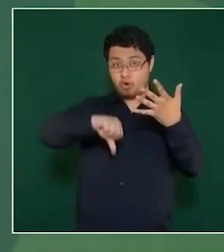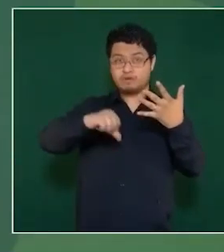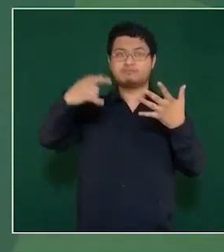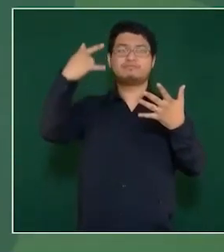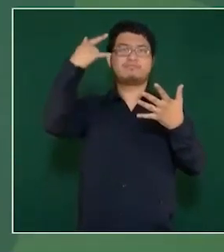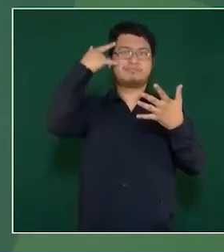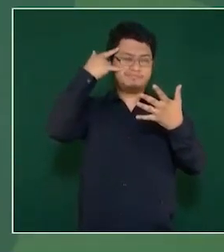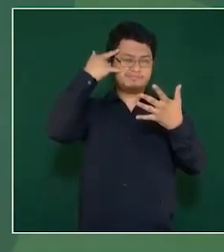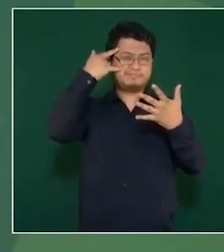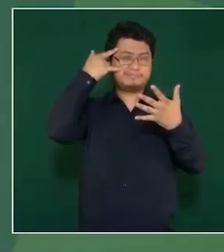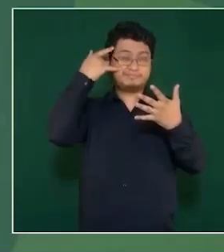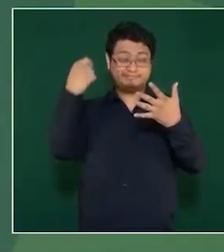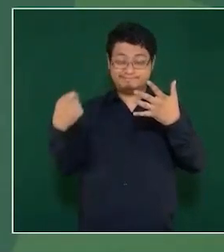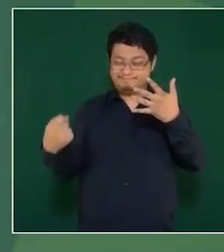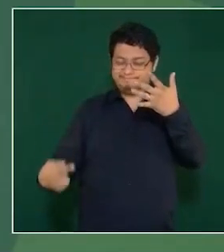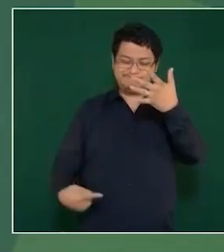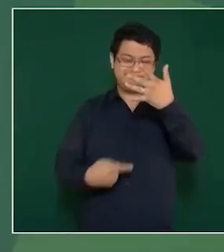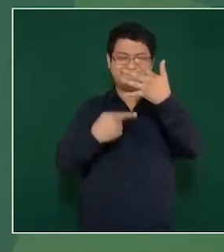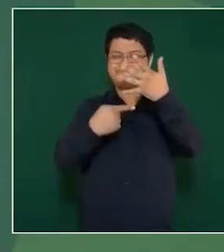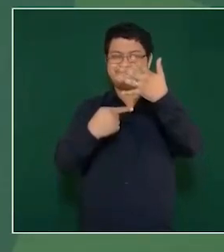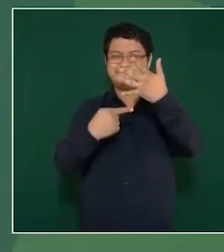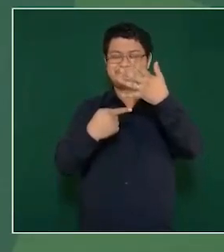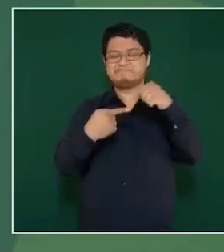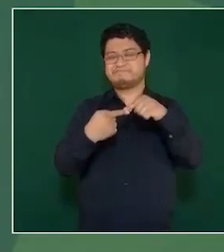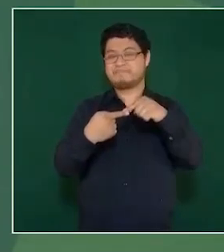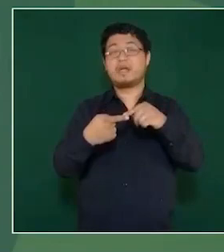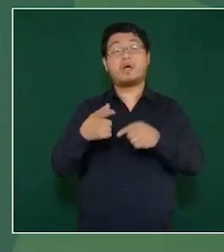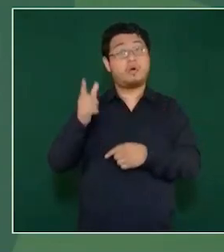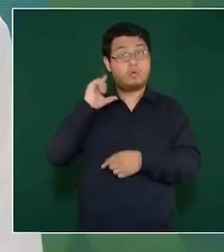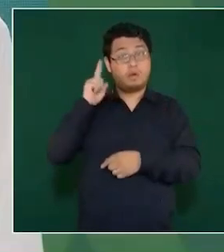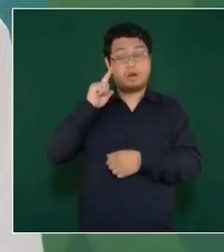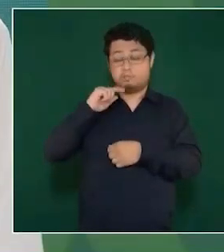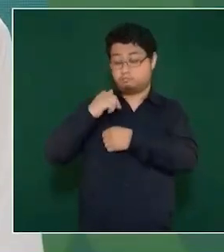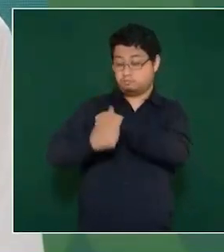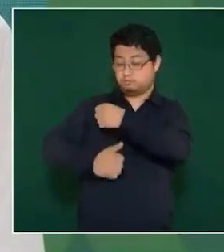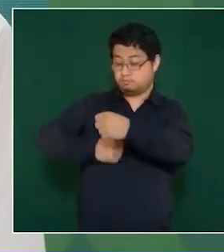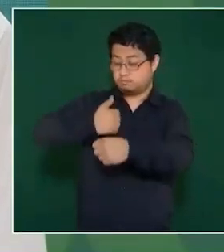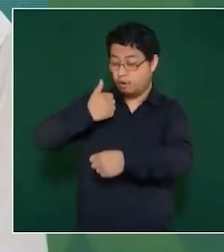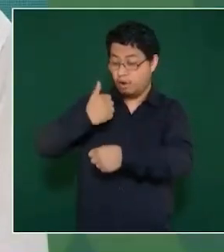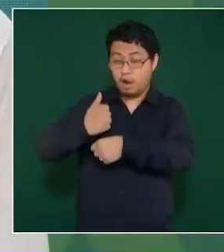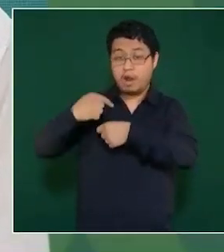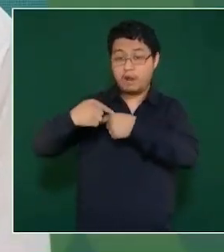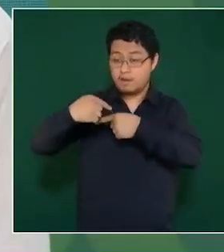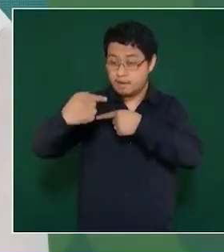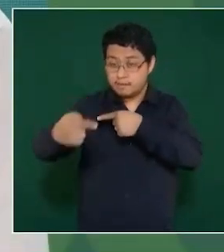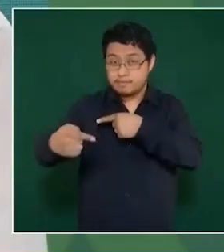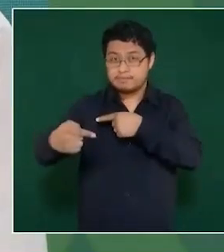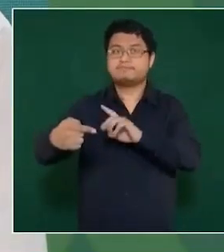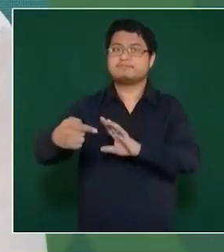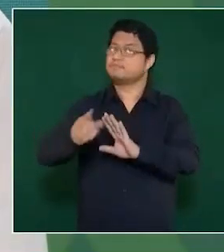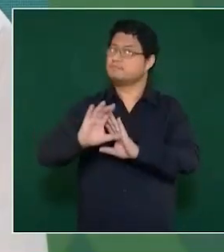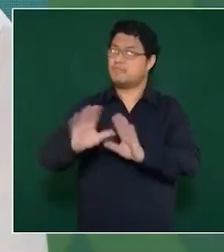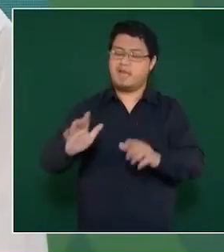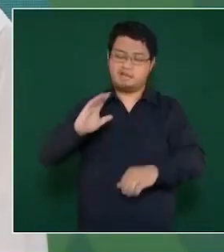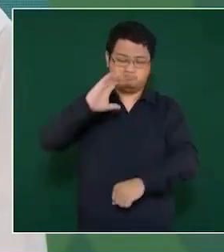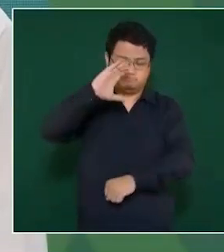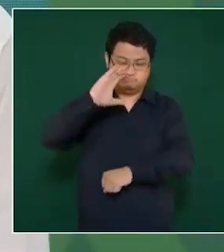Yo espero que para el año próximo ya terminemos.